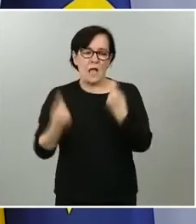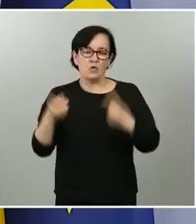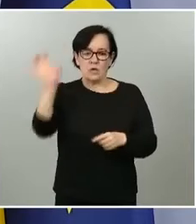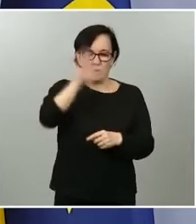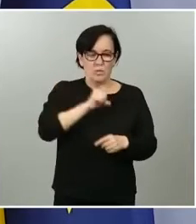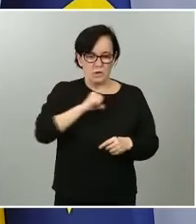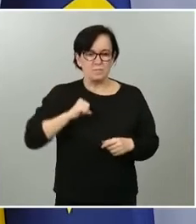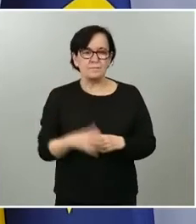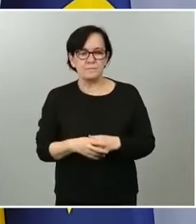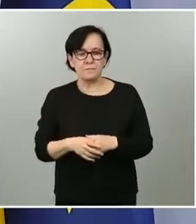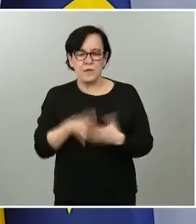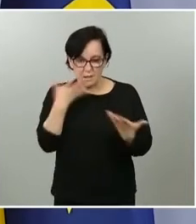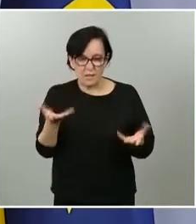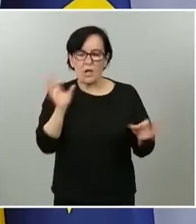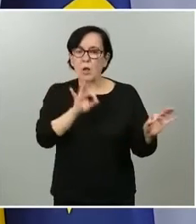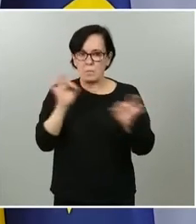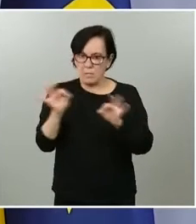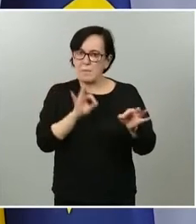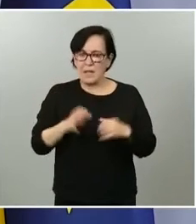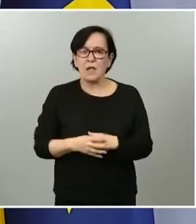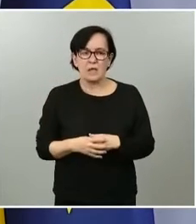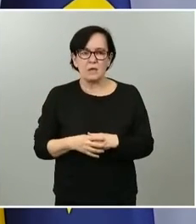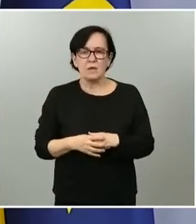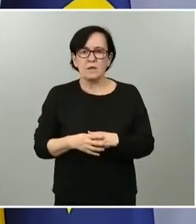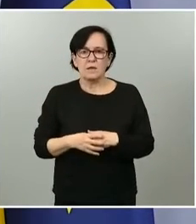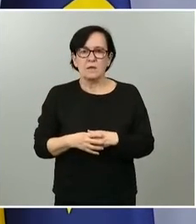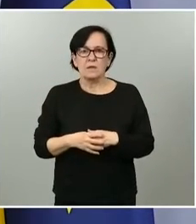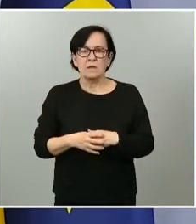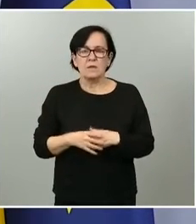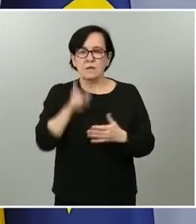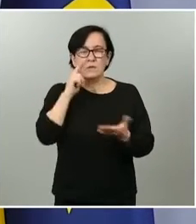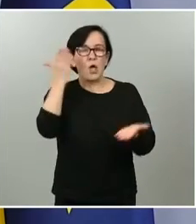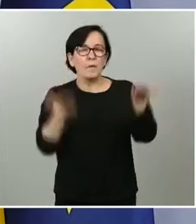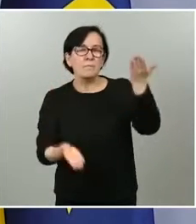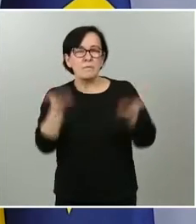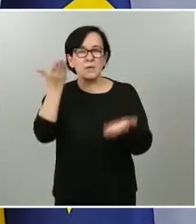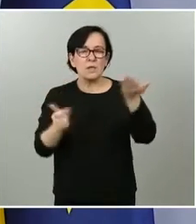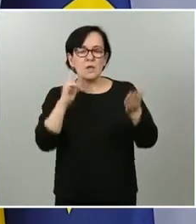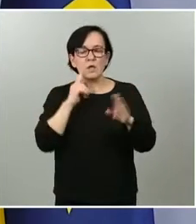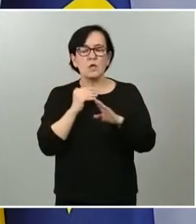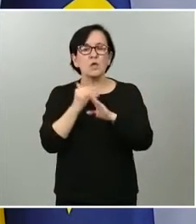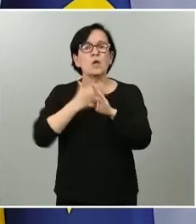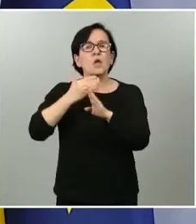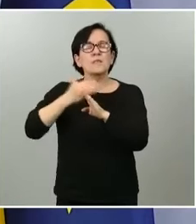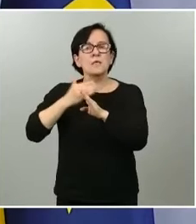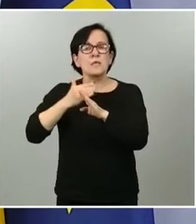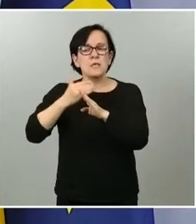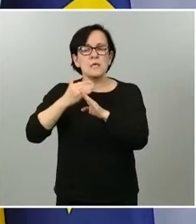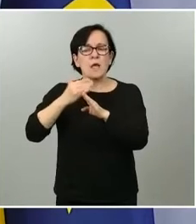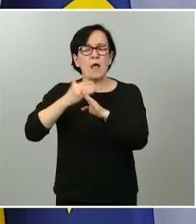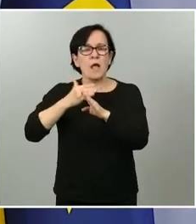preparado para hacer esto, de hecho, si no se valorara que hay un suficiente nivel de despliegue en